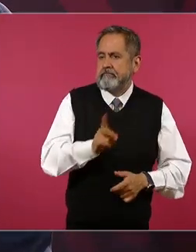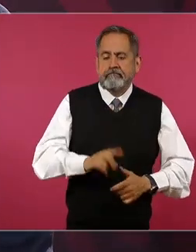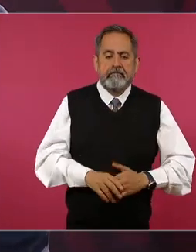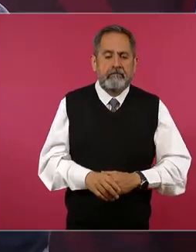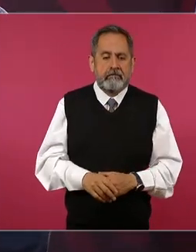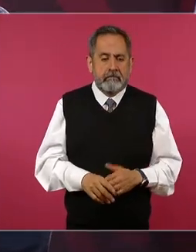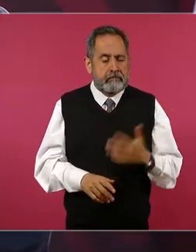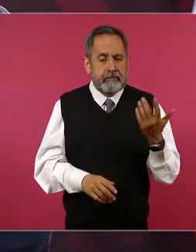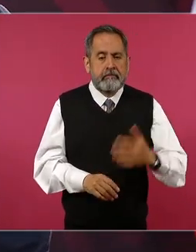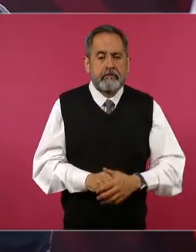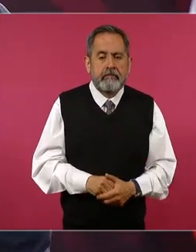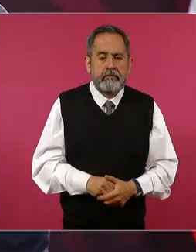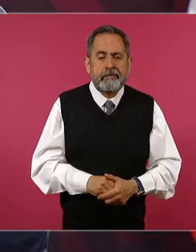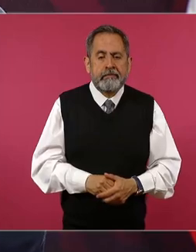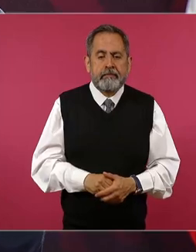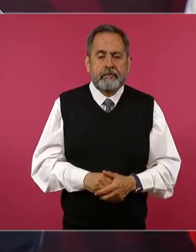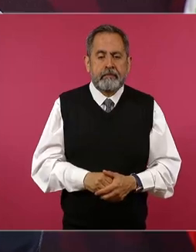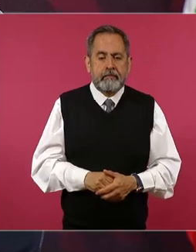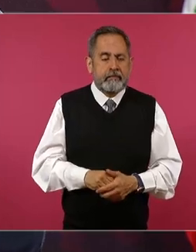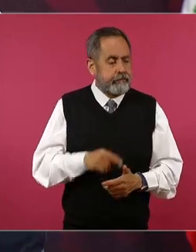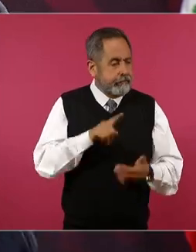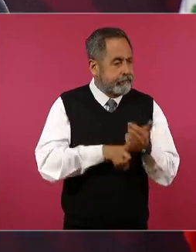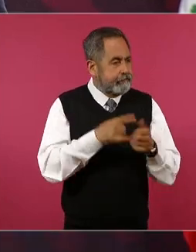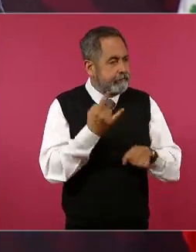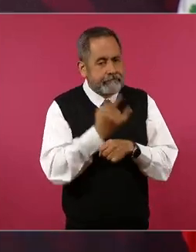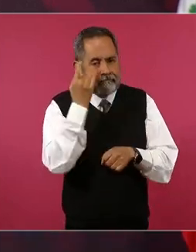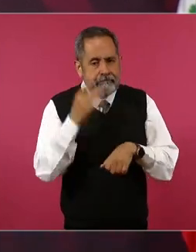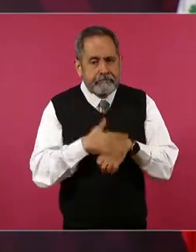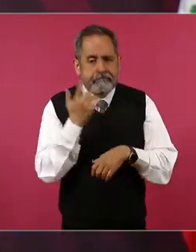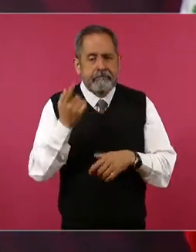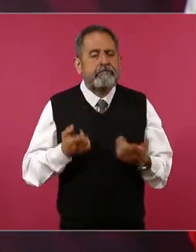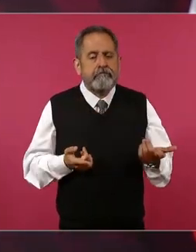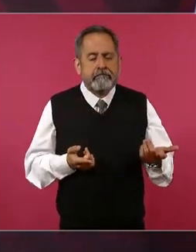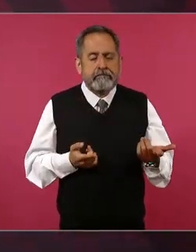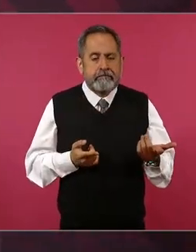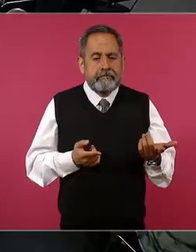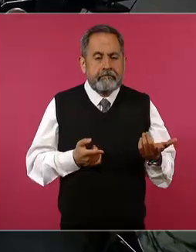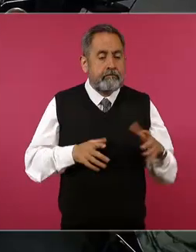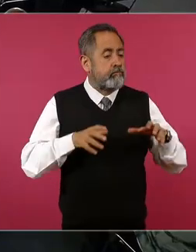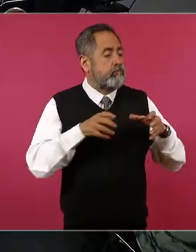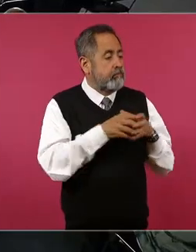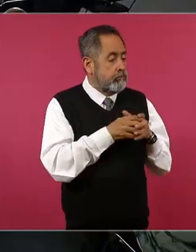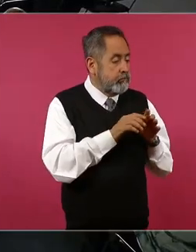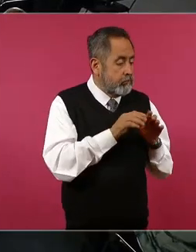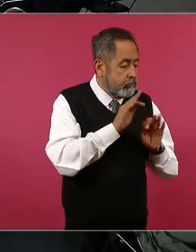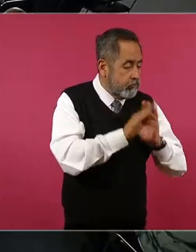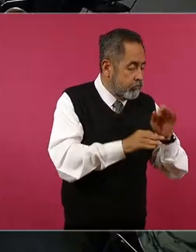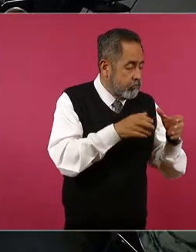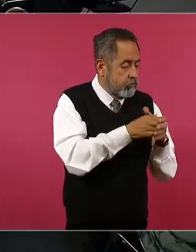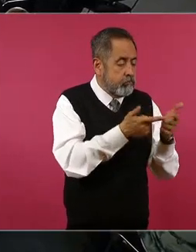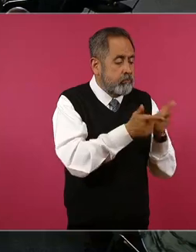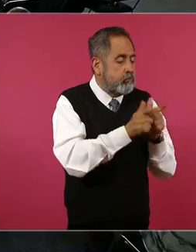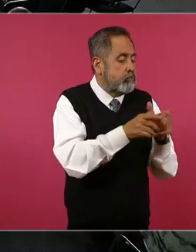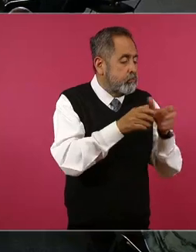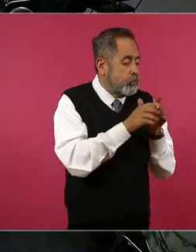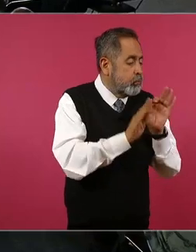¿Por qué hablo de poder faccioso? Porque es un poder al servicio de una facción.